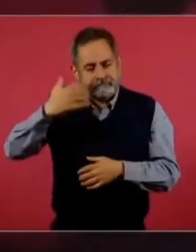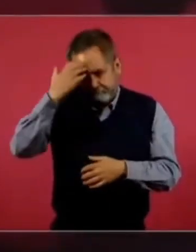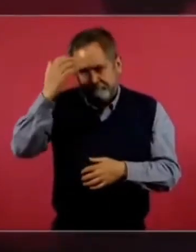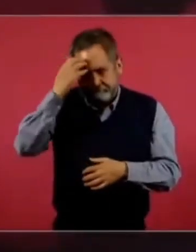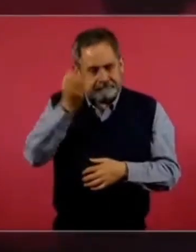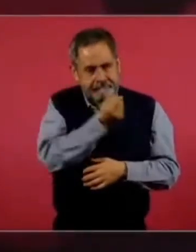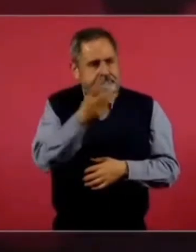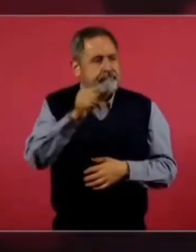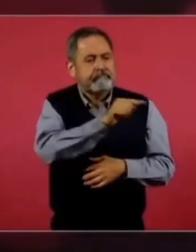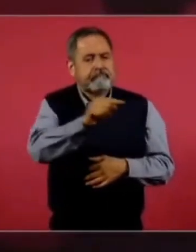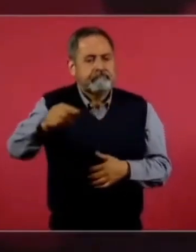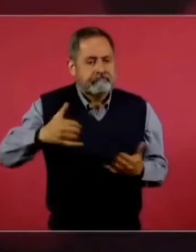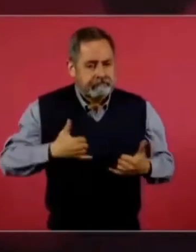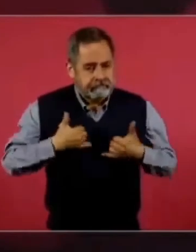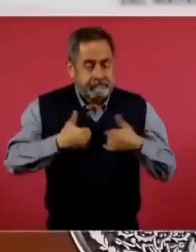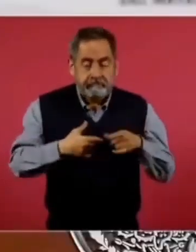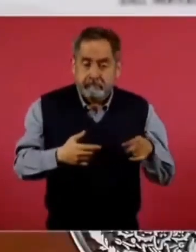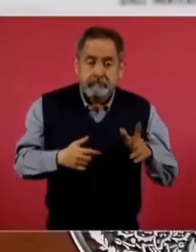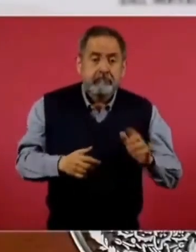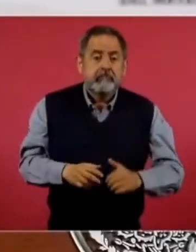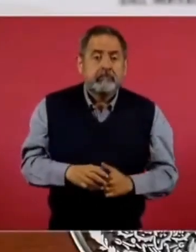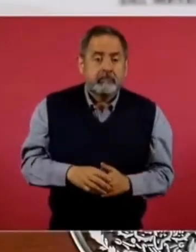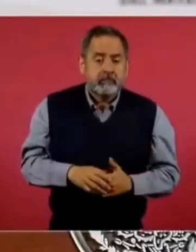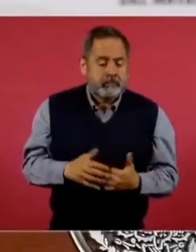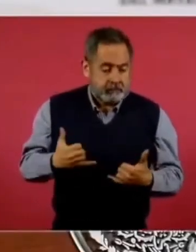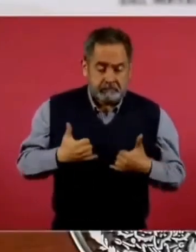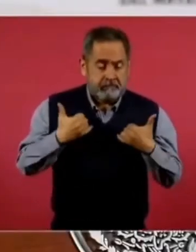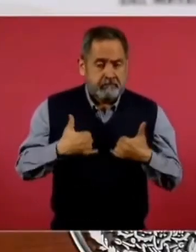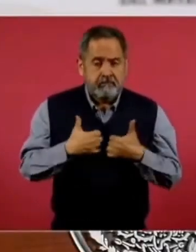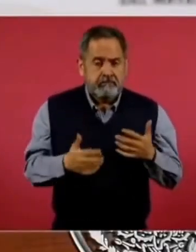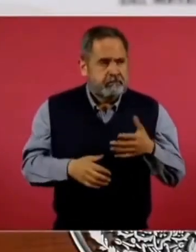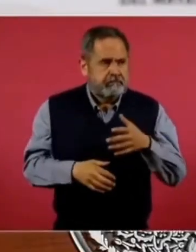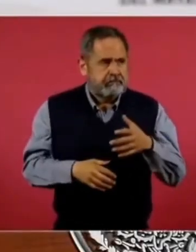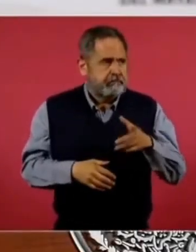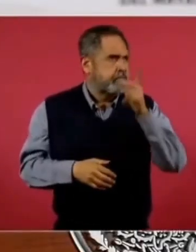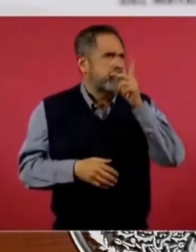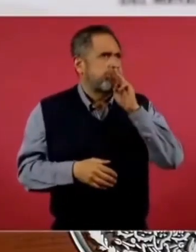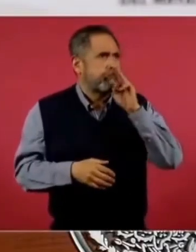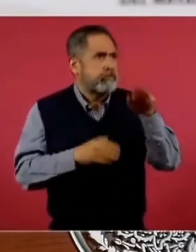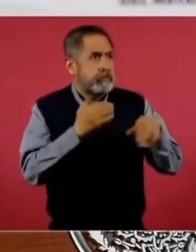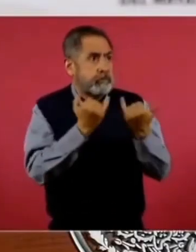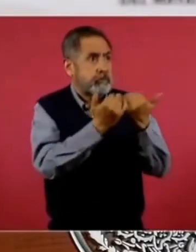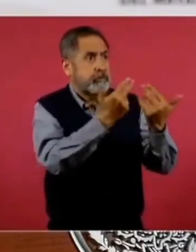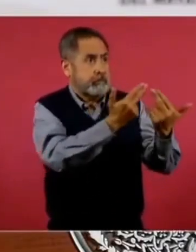los jóvenes se rebelan a los padres,